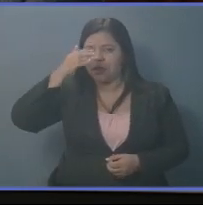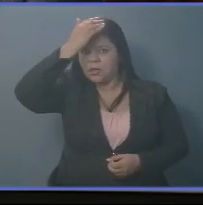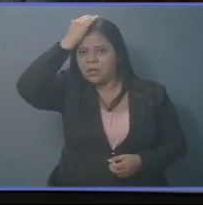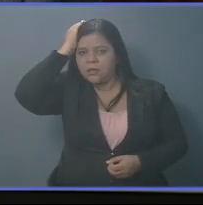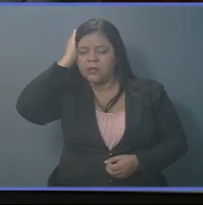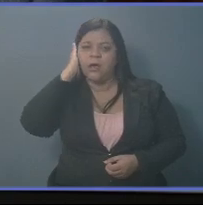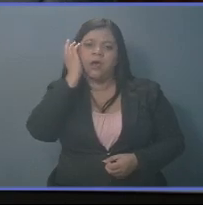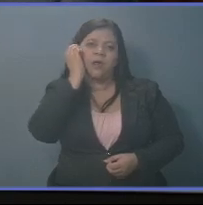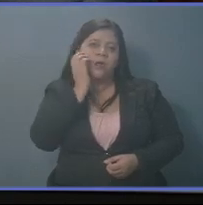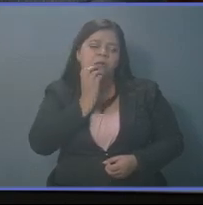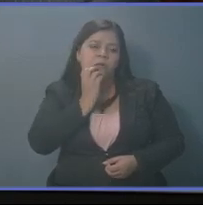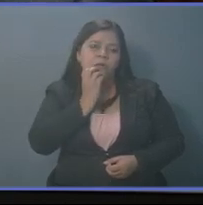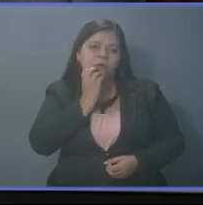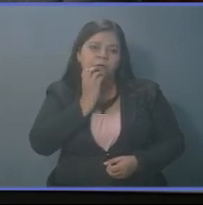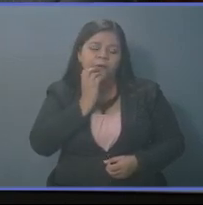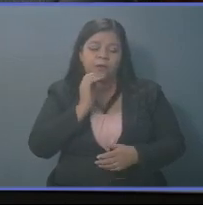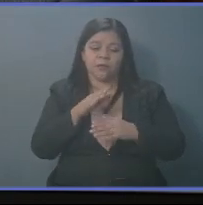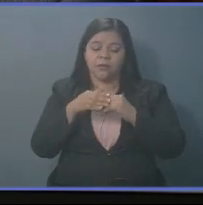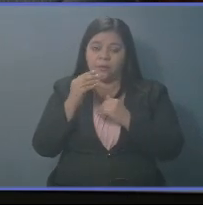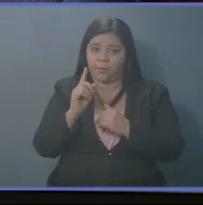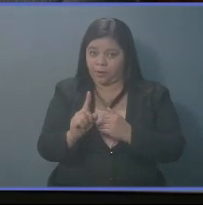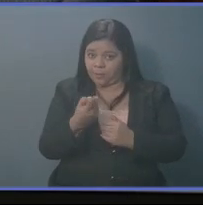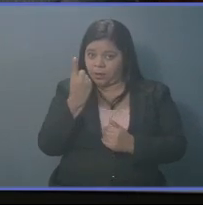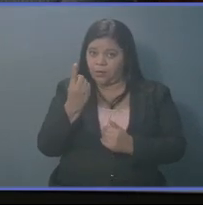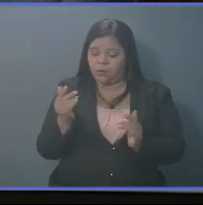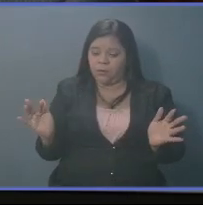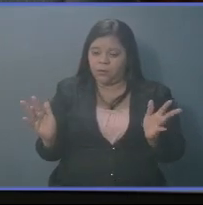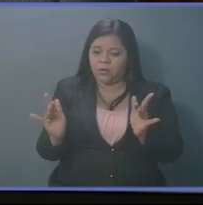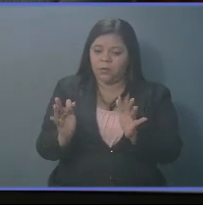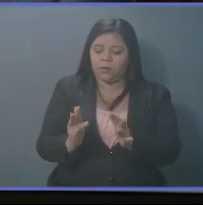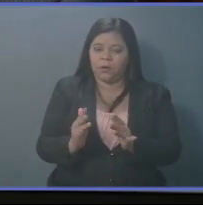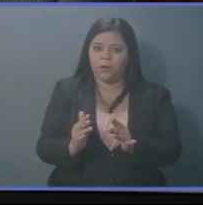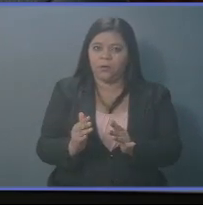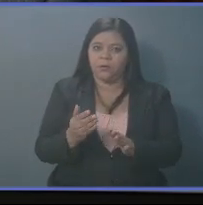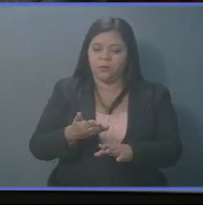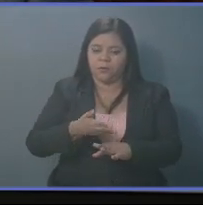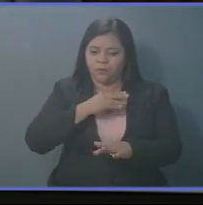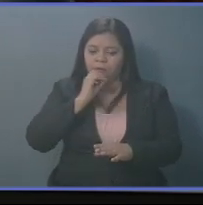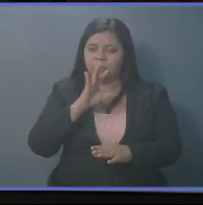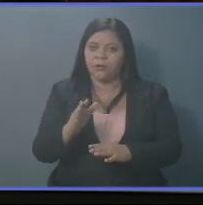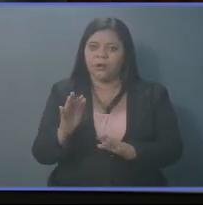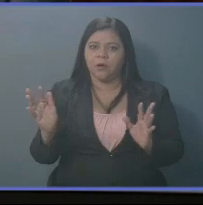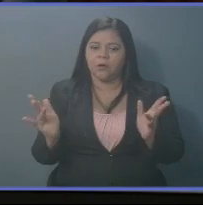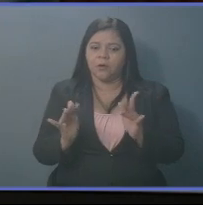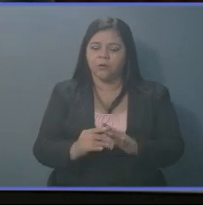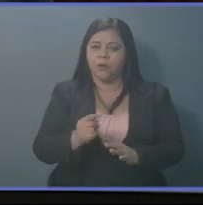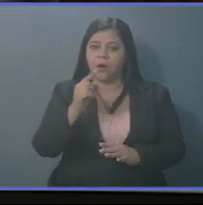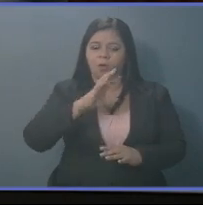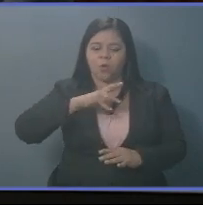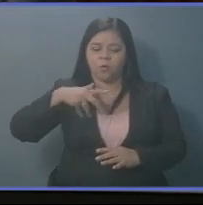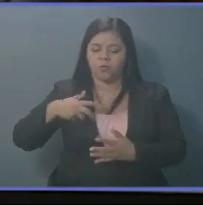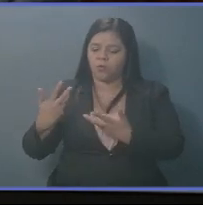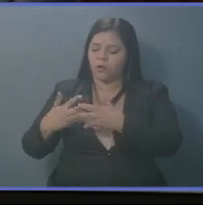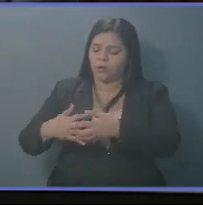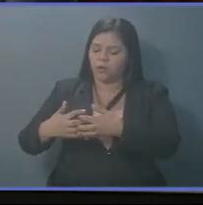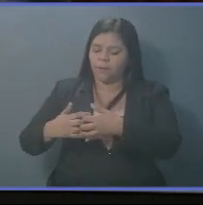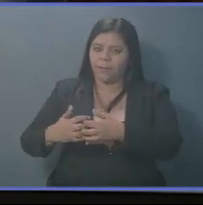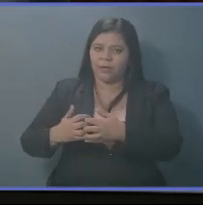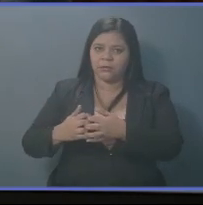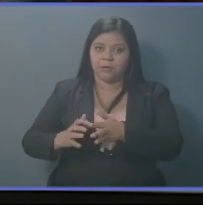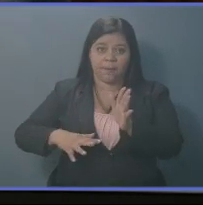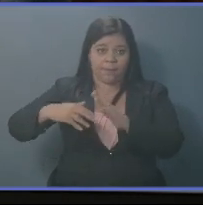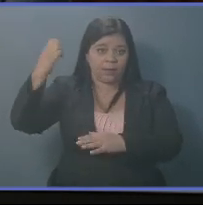se dio después de una reunión, como él lo dijo, con los más importantes empresarios del Salvador.